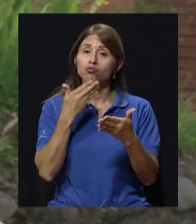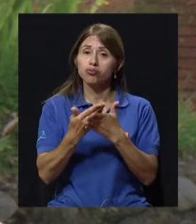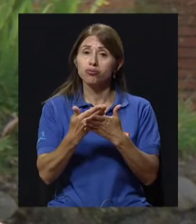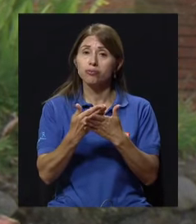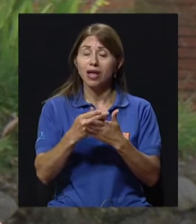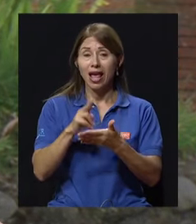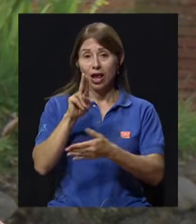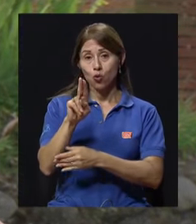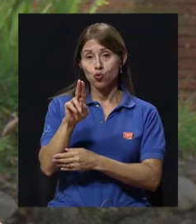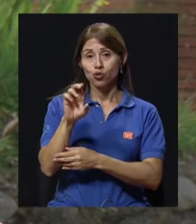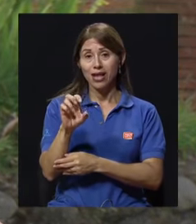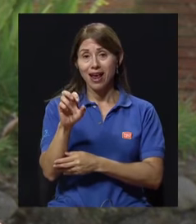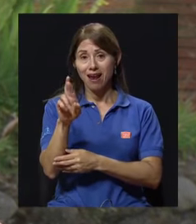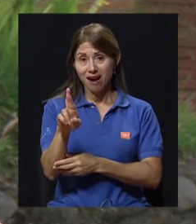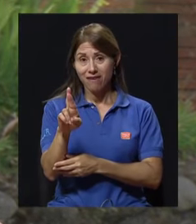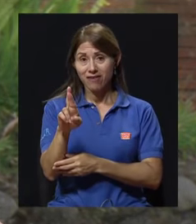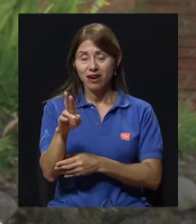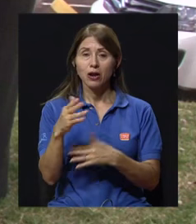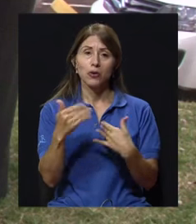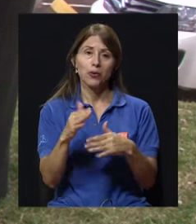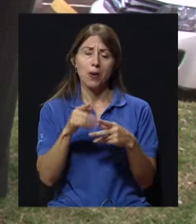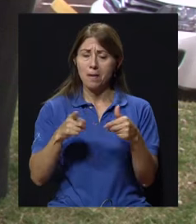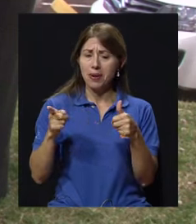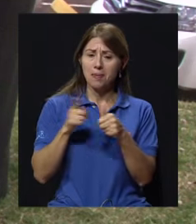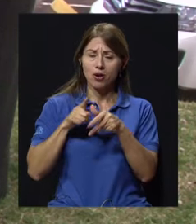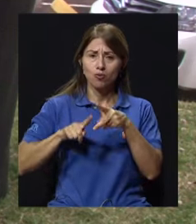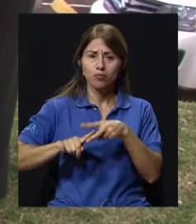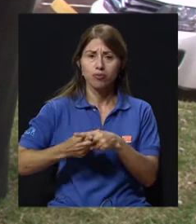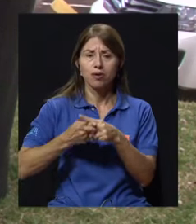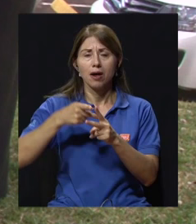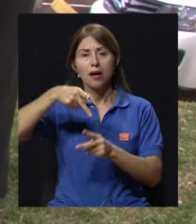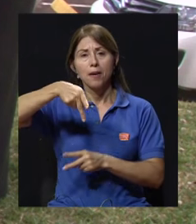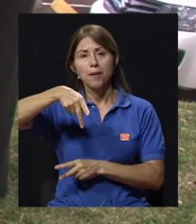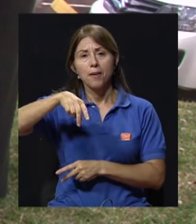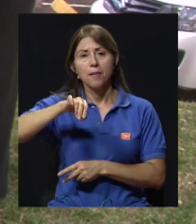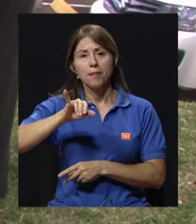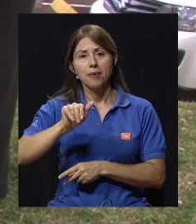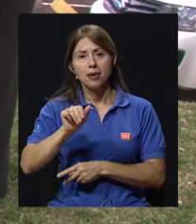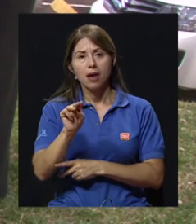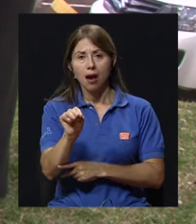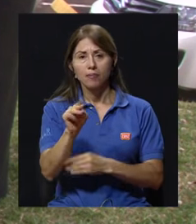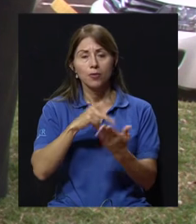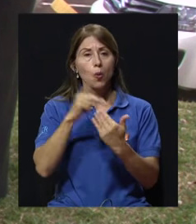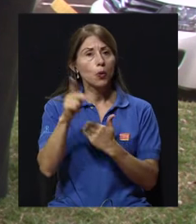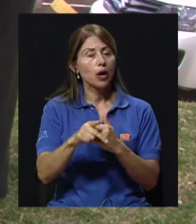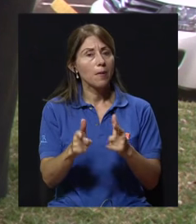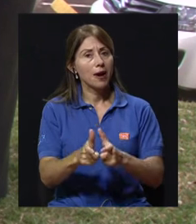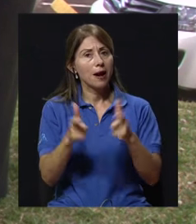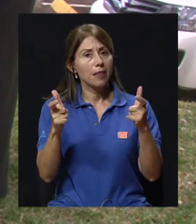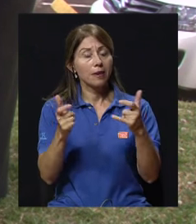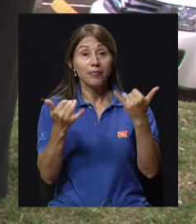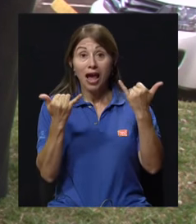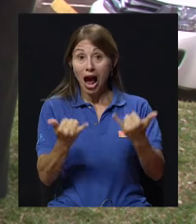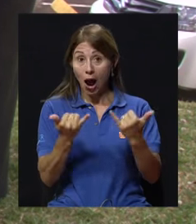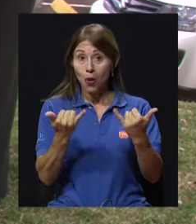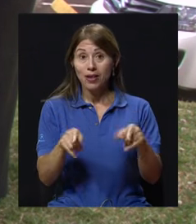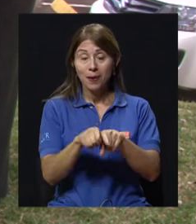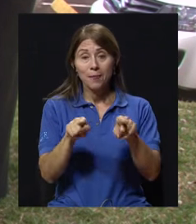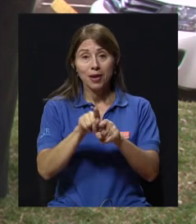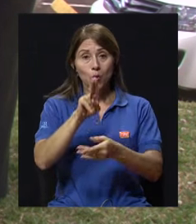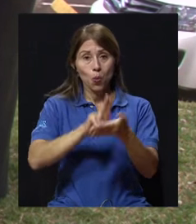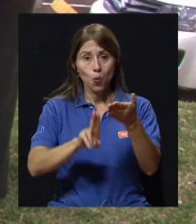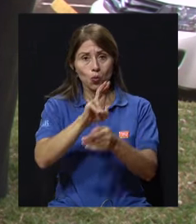UCR, el PIAM es el que es pionero, ¿verdad? Y es el programa más grande que hay. Ahora en la sede de